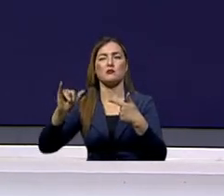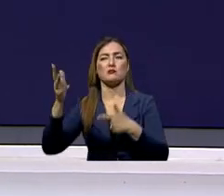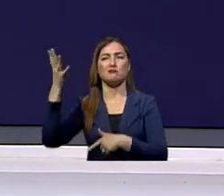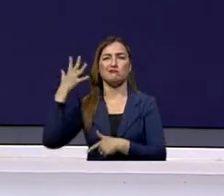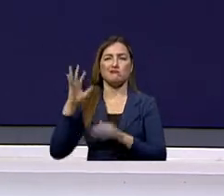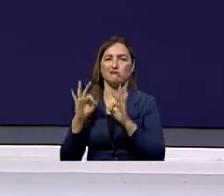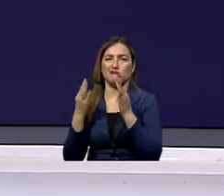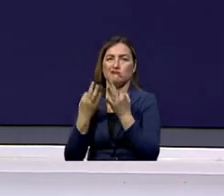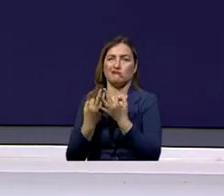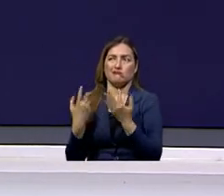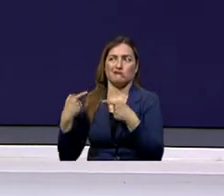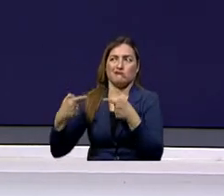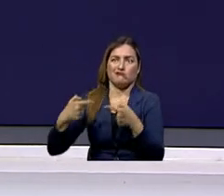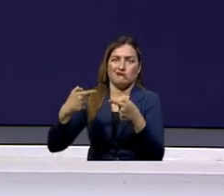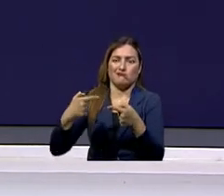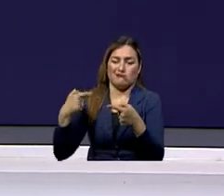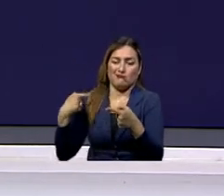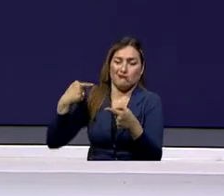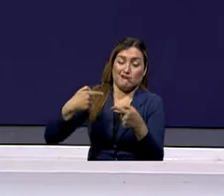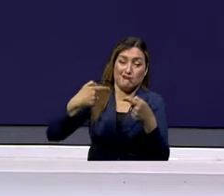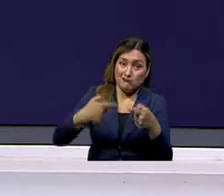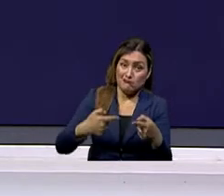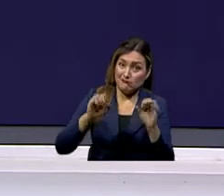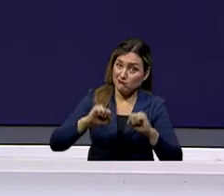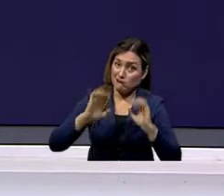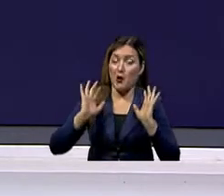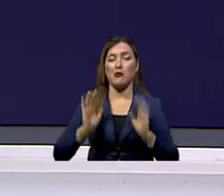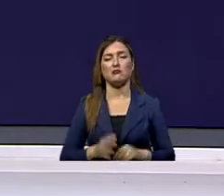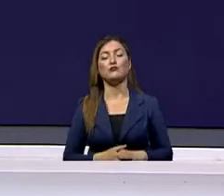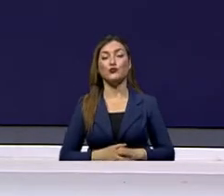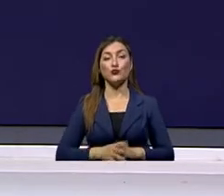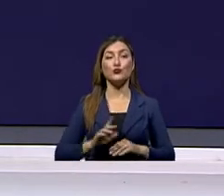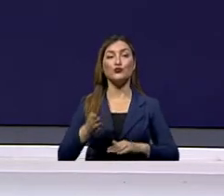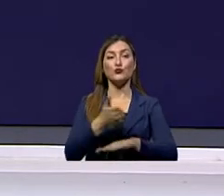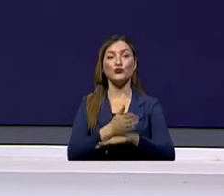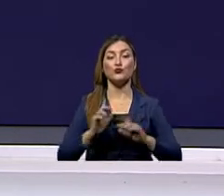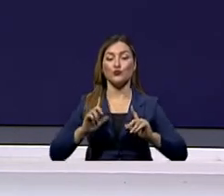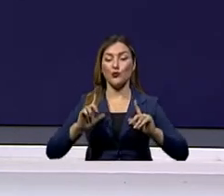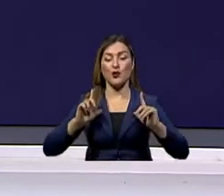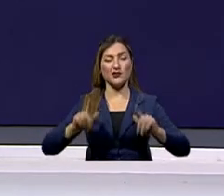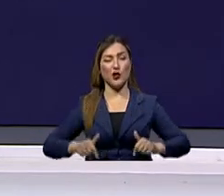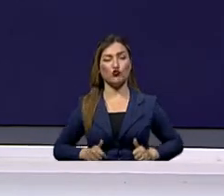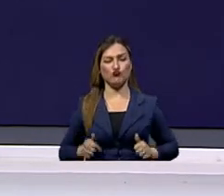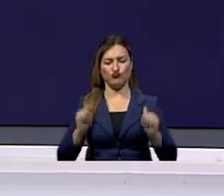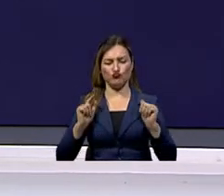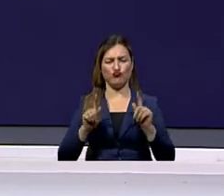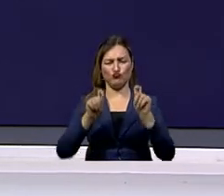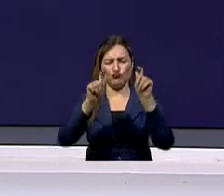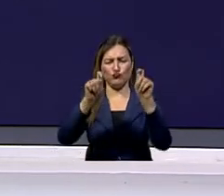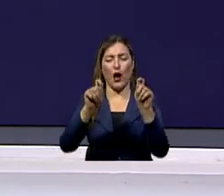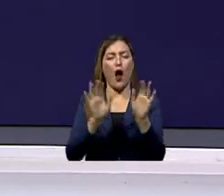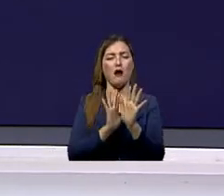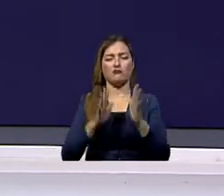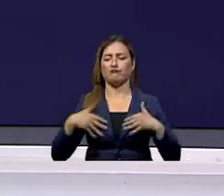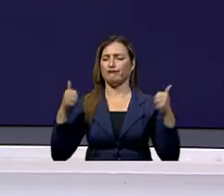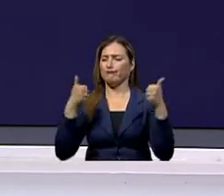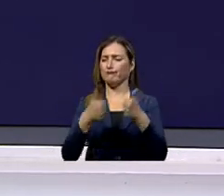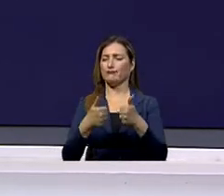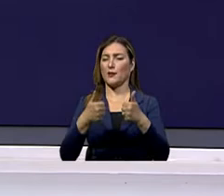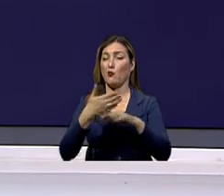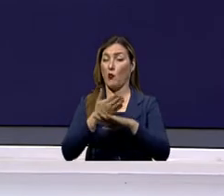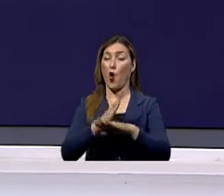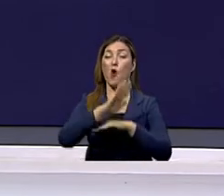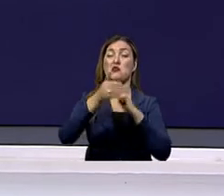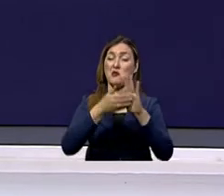Igualmente antecedentes personales. Es decir, si yo tuve un melanoma y me curé, tengo más riesgo de desarrollar otro. Si es que en mi familia alguien tuvo, tengo más riesgo de